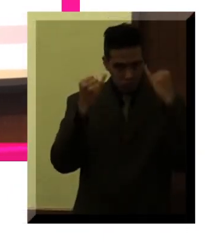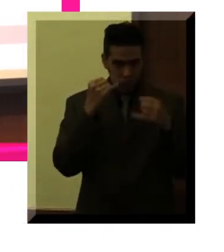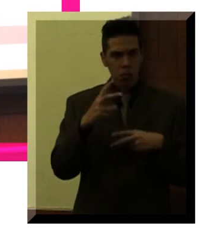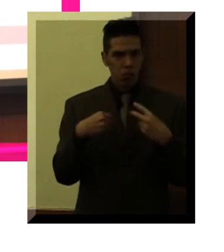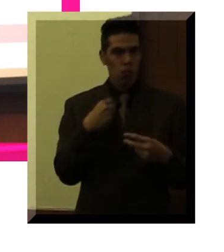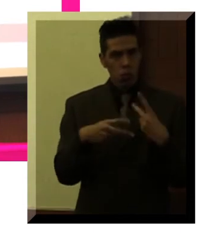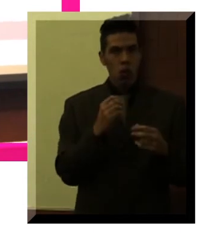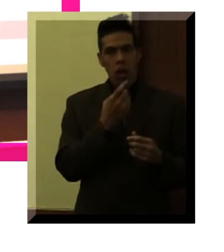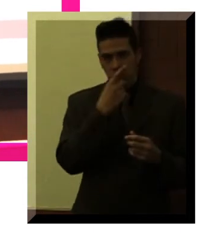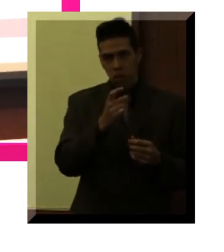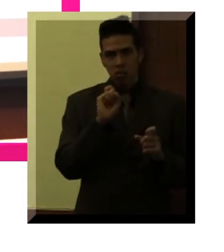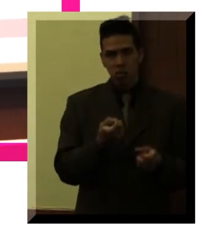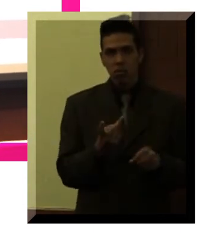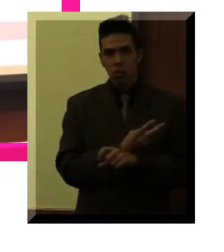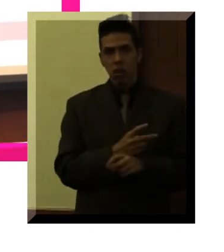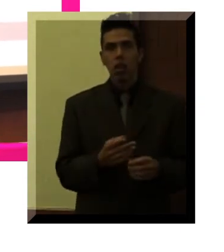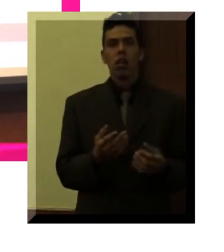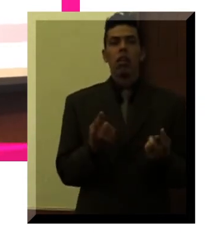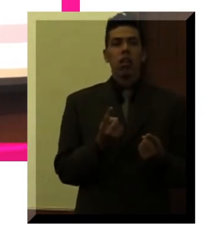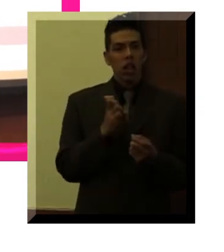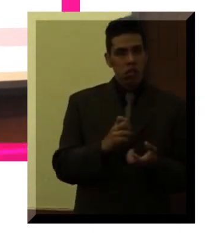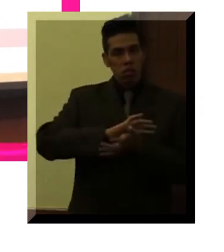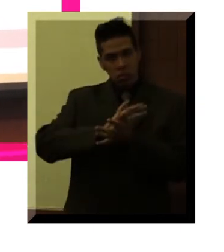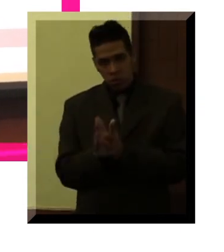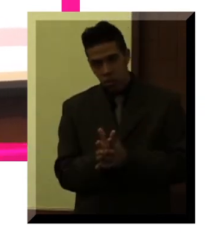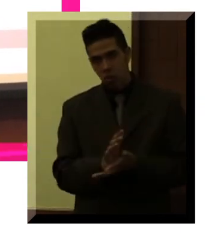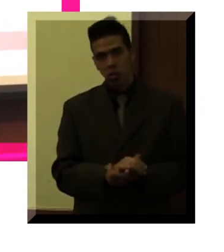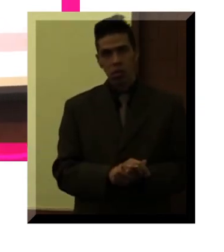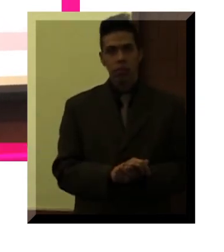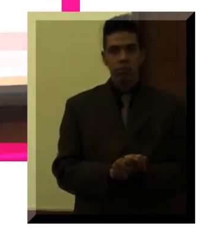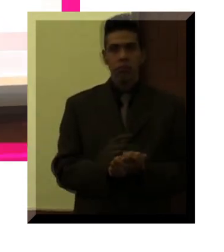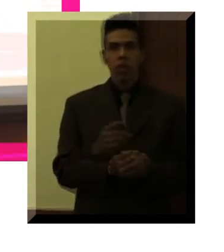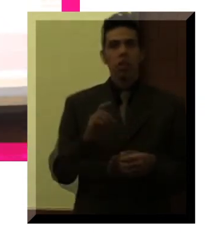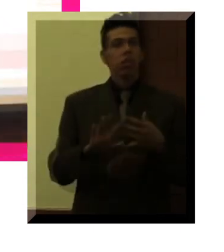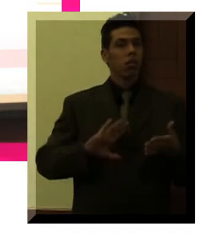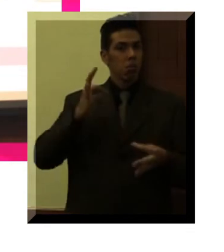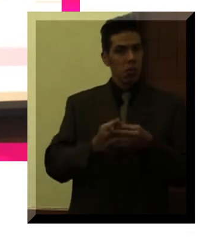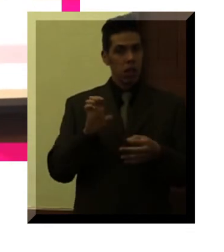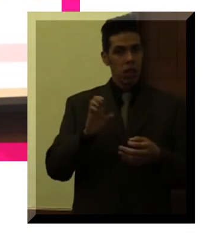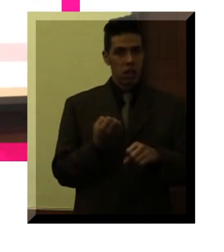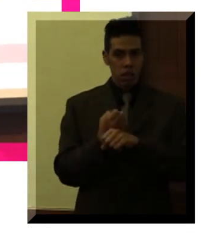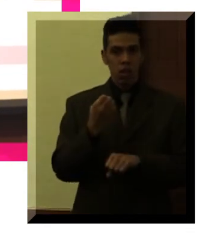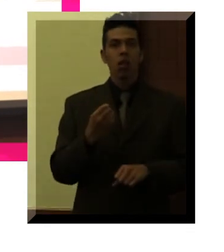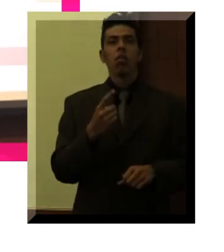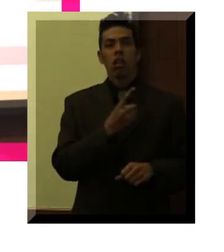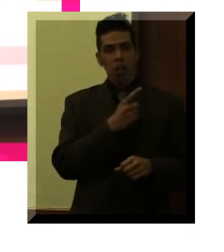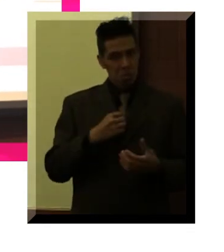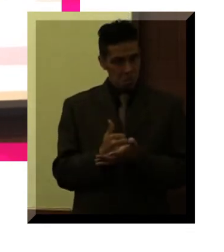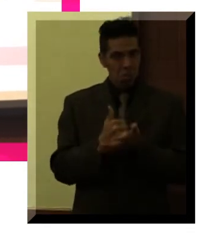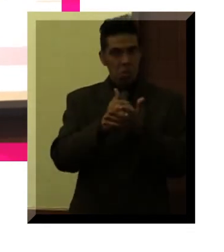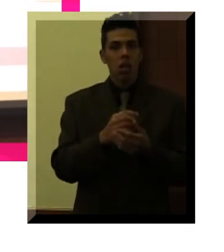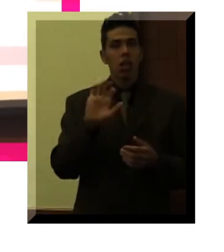aspectos voy a decir más o menos cómo se llama un argumento de discriminación. Se compromete el Estado a hacer todas las